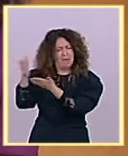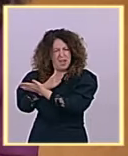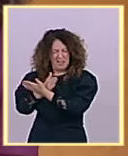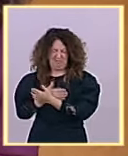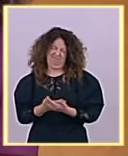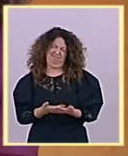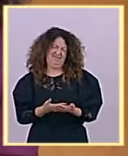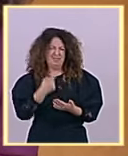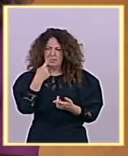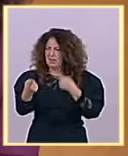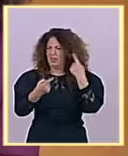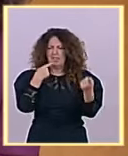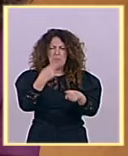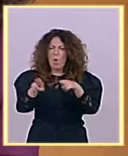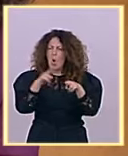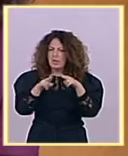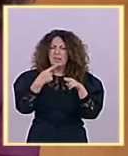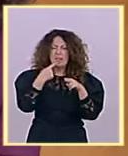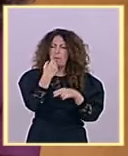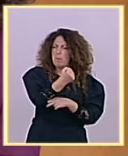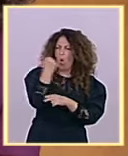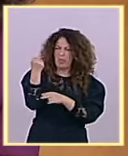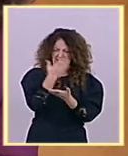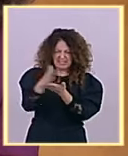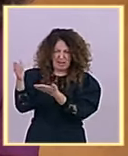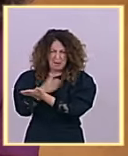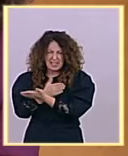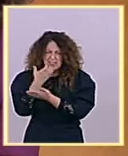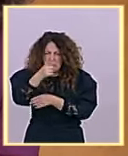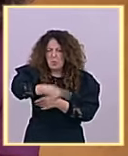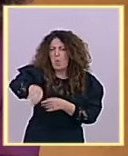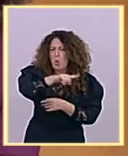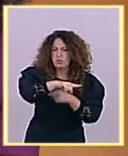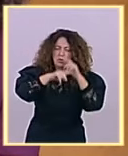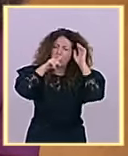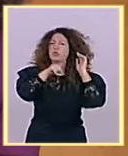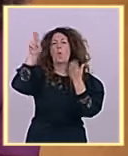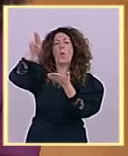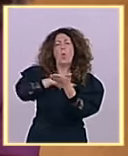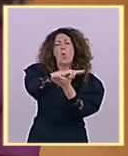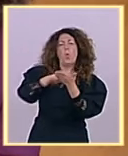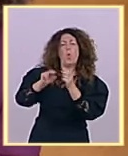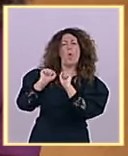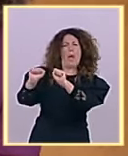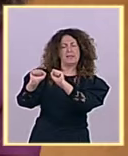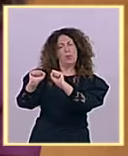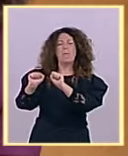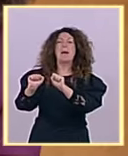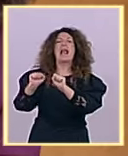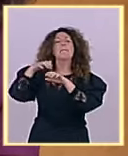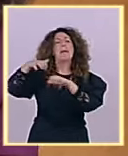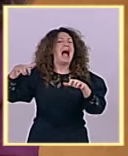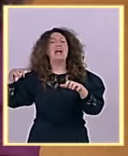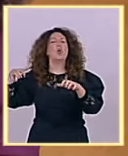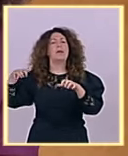cuando ustedes están con su veto bloqueando las mayorías para la renovación del Consejo General del Poder Judicial?